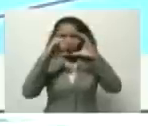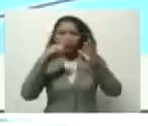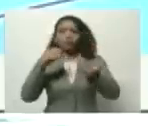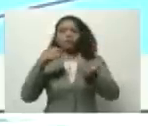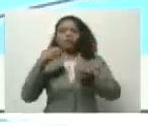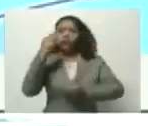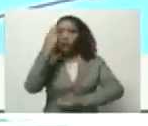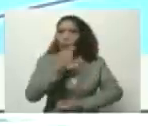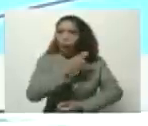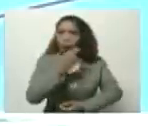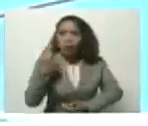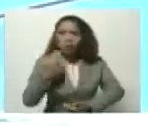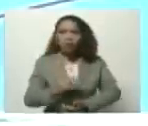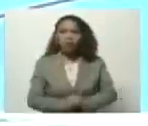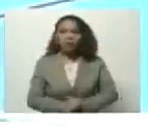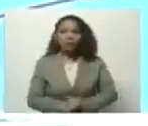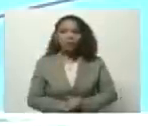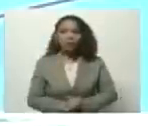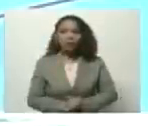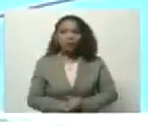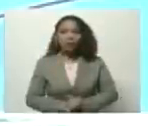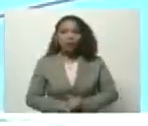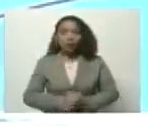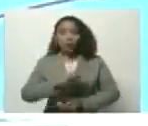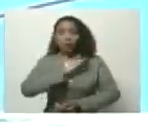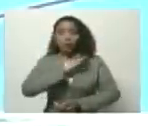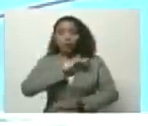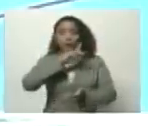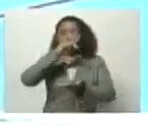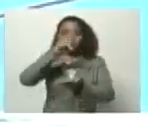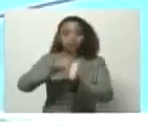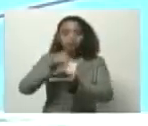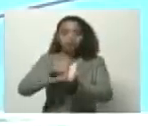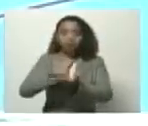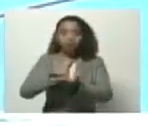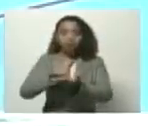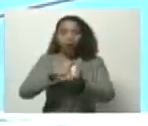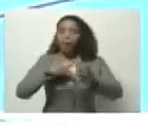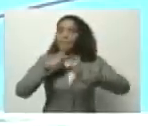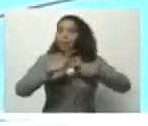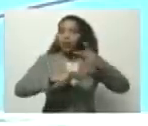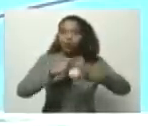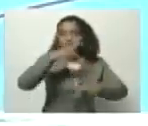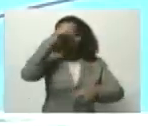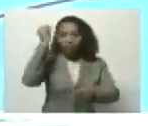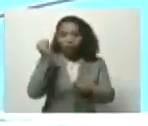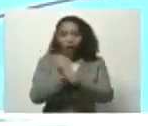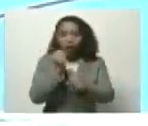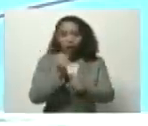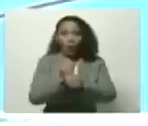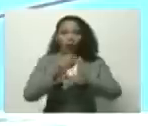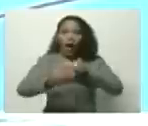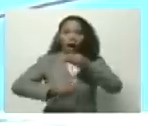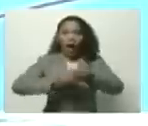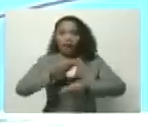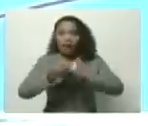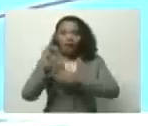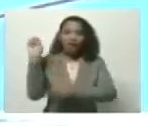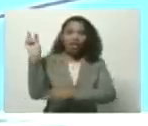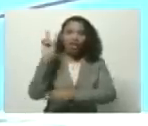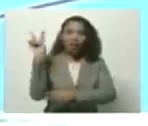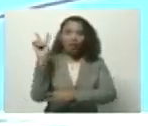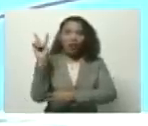compromiso, con su participación en el proceso laboral, han hecho de Venezuela